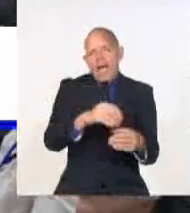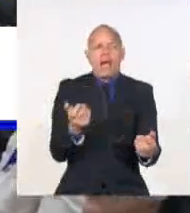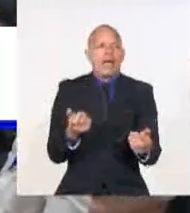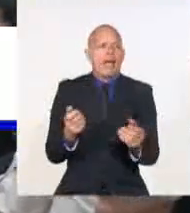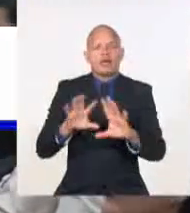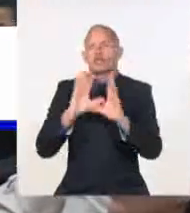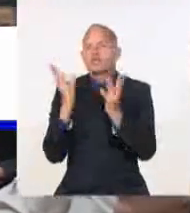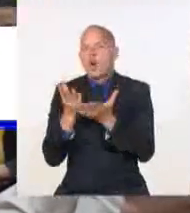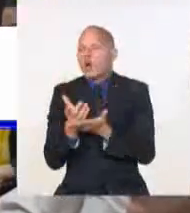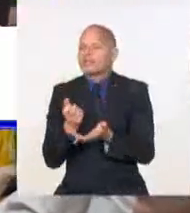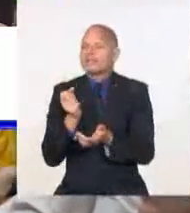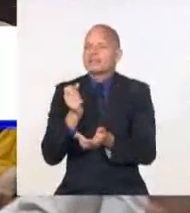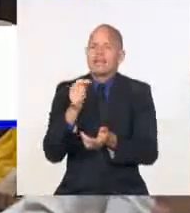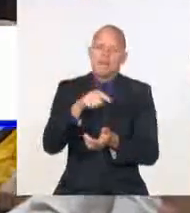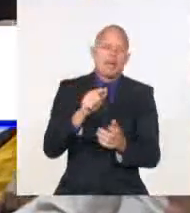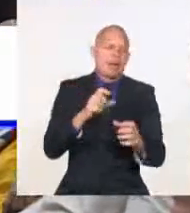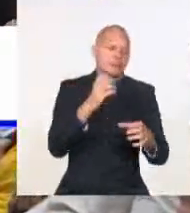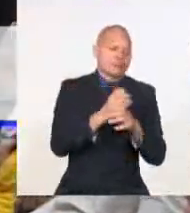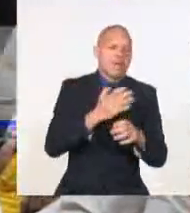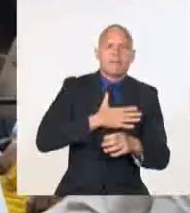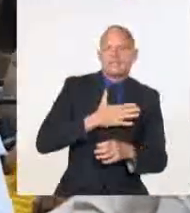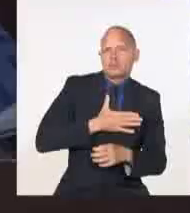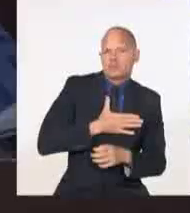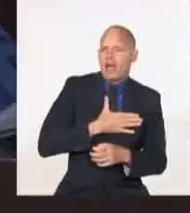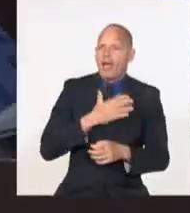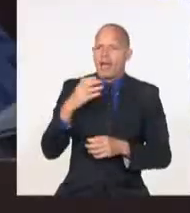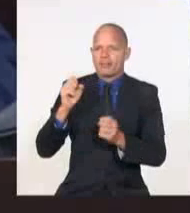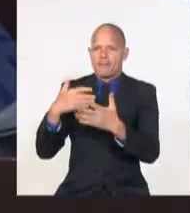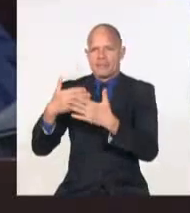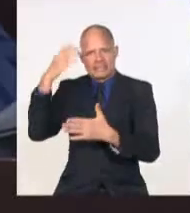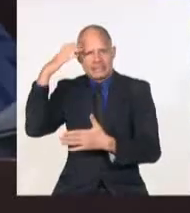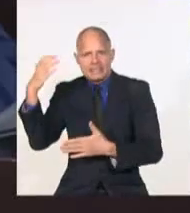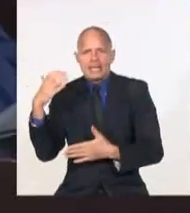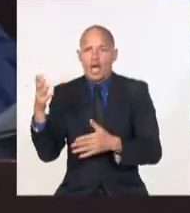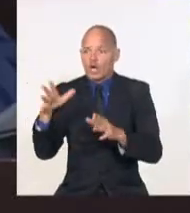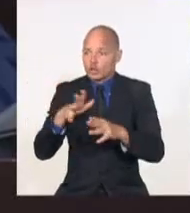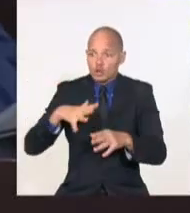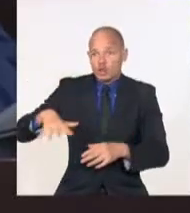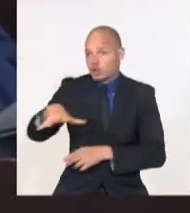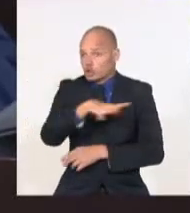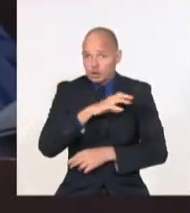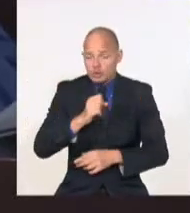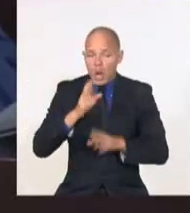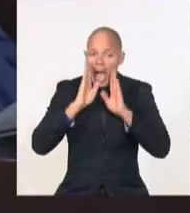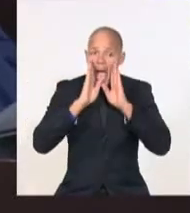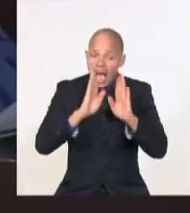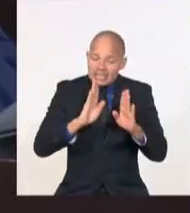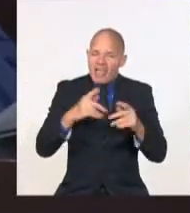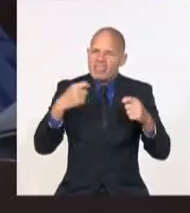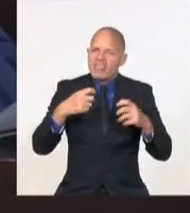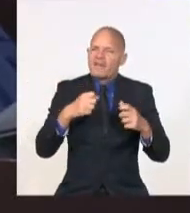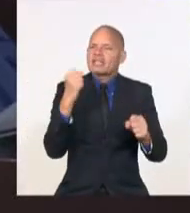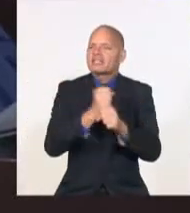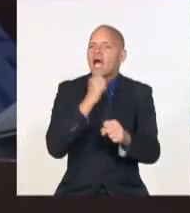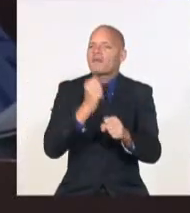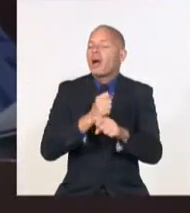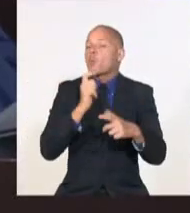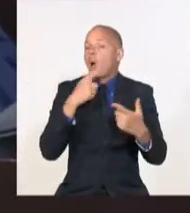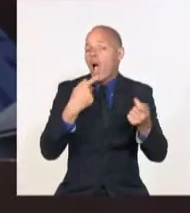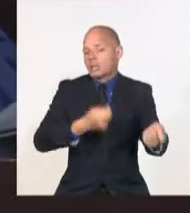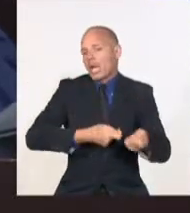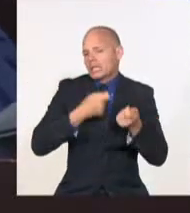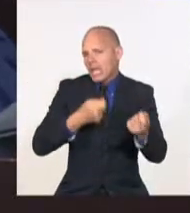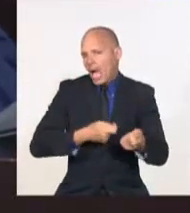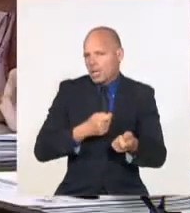actores económicos. Nosotros, entre las cosas que nos afectan, tenemos un problema estructural que hay que resolverlo de inmediato, que está en dimensión